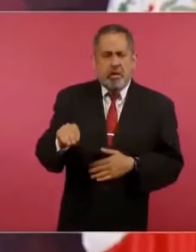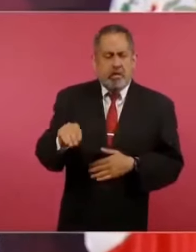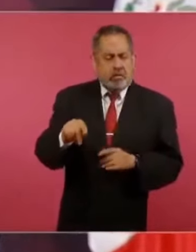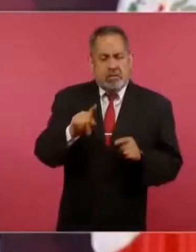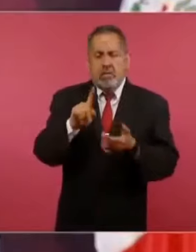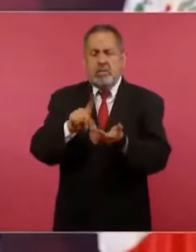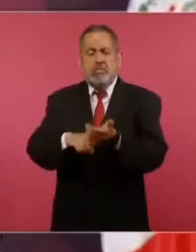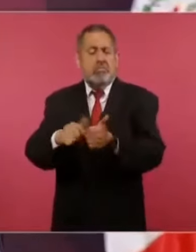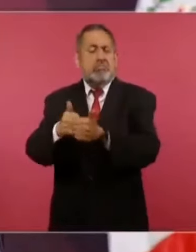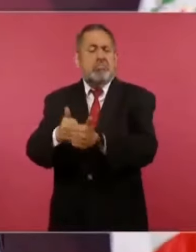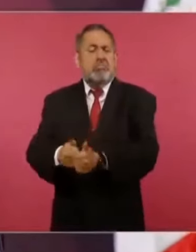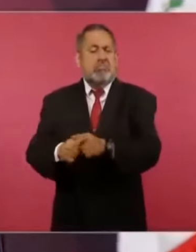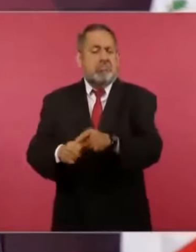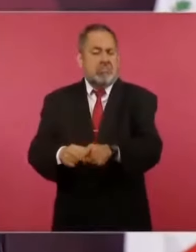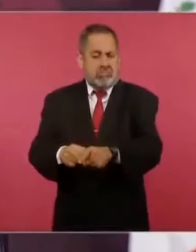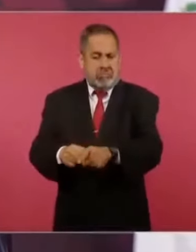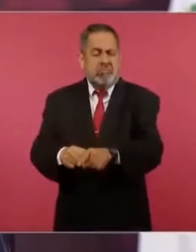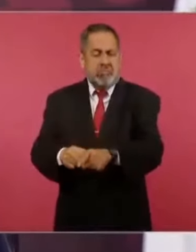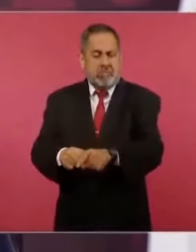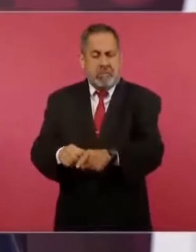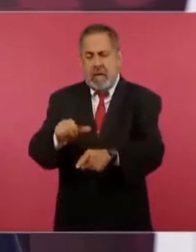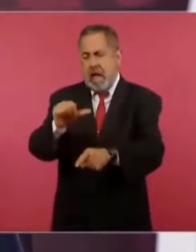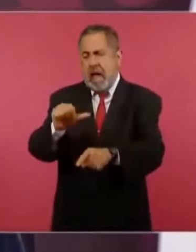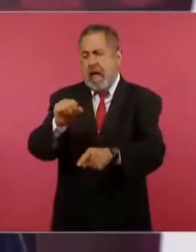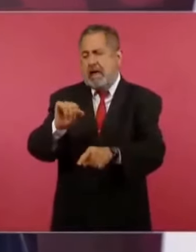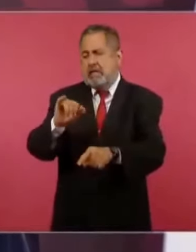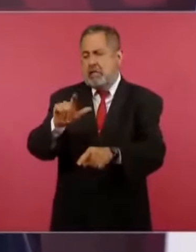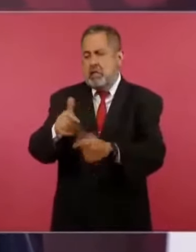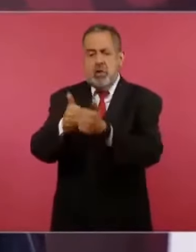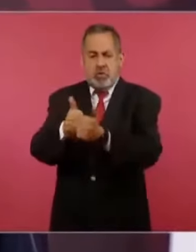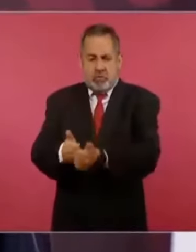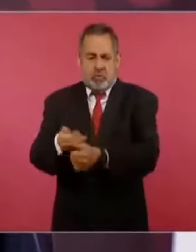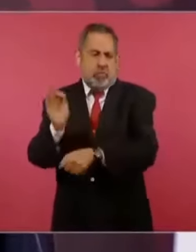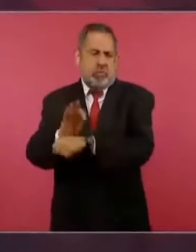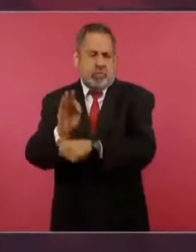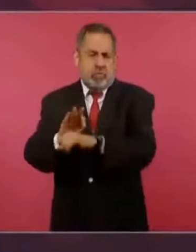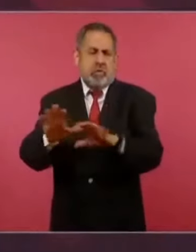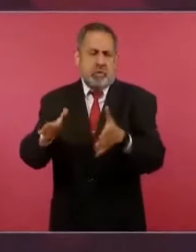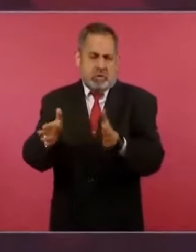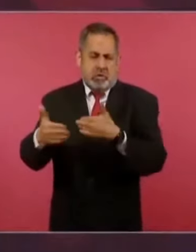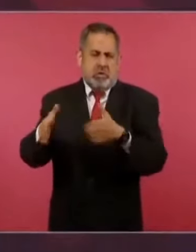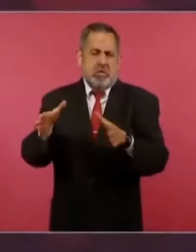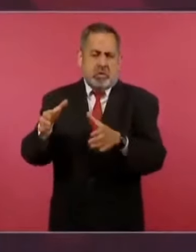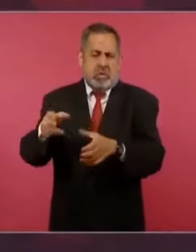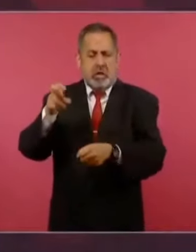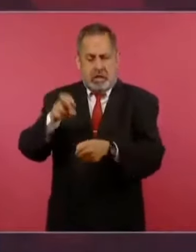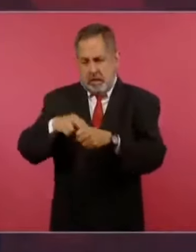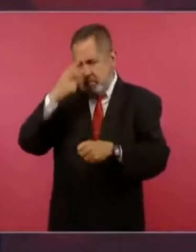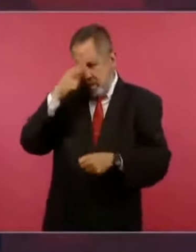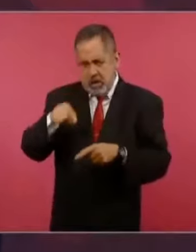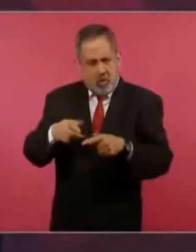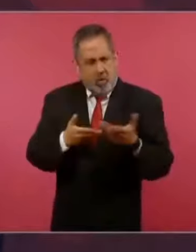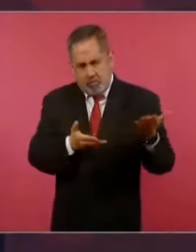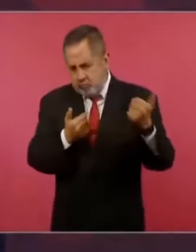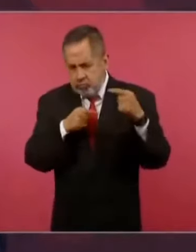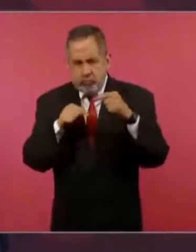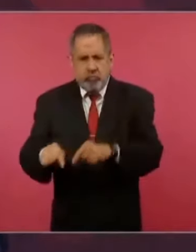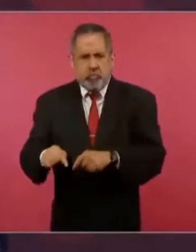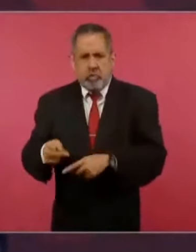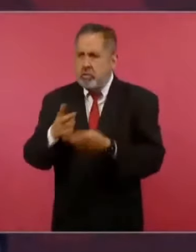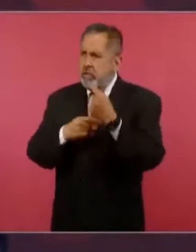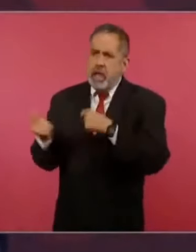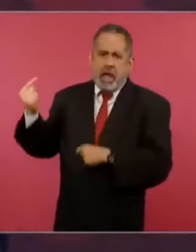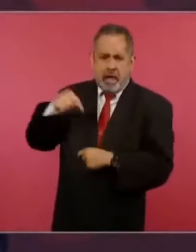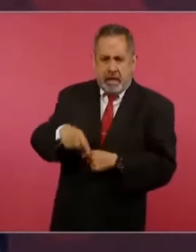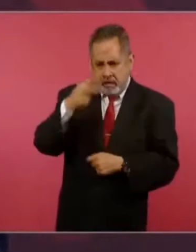el asilo que se le ofrece en México y que sea trasladado a